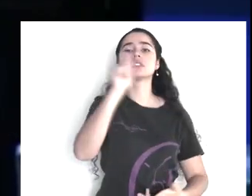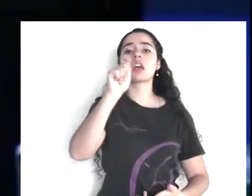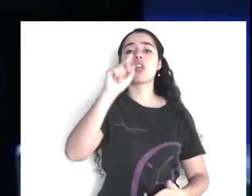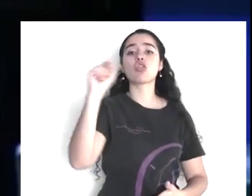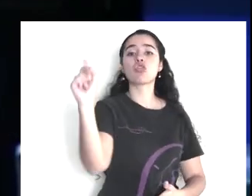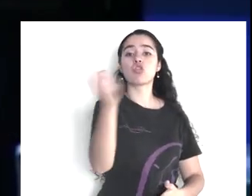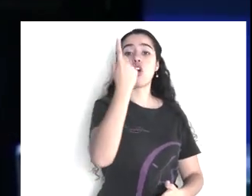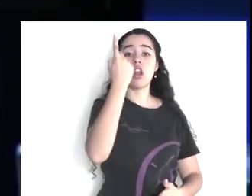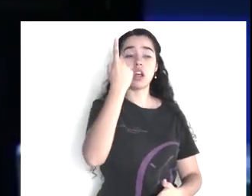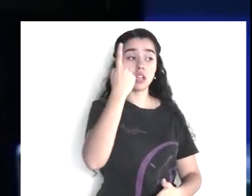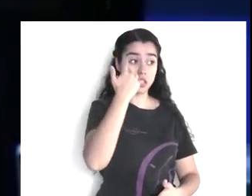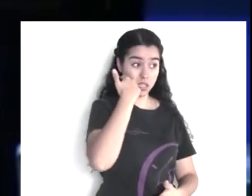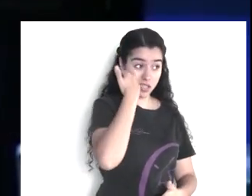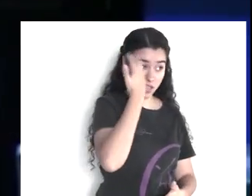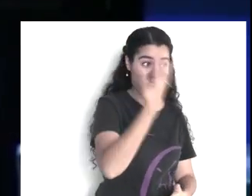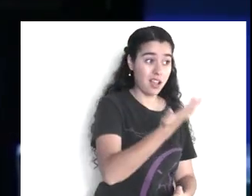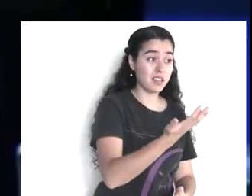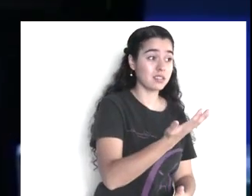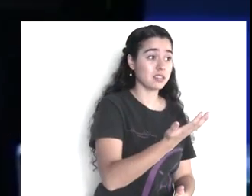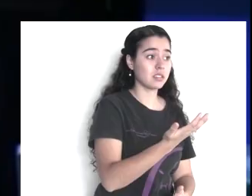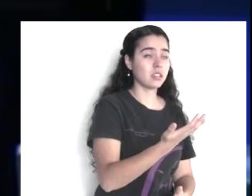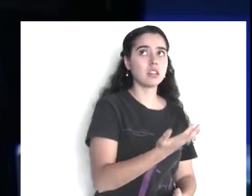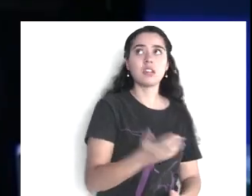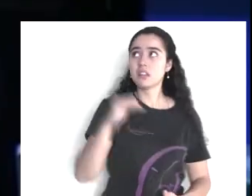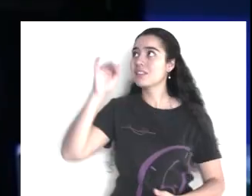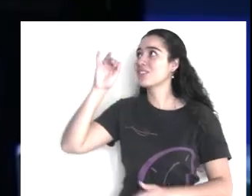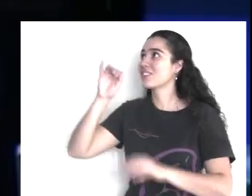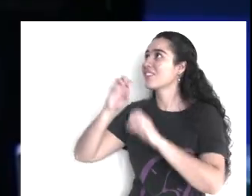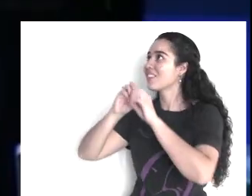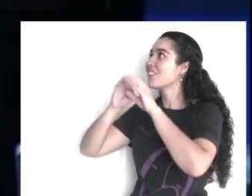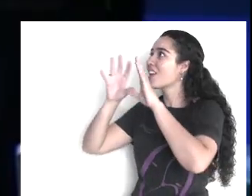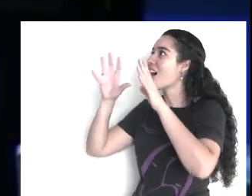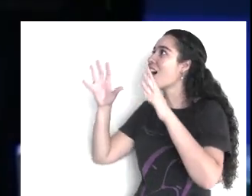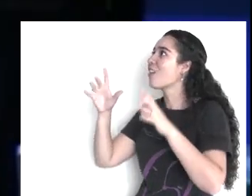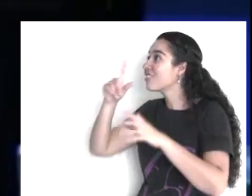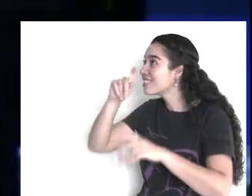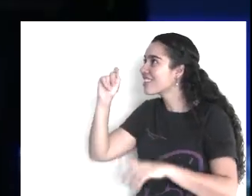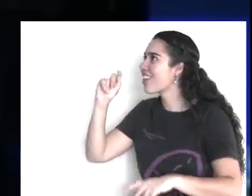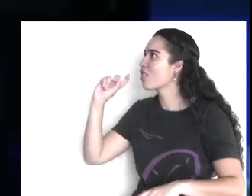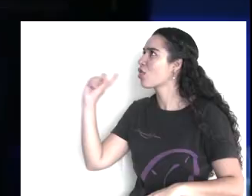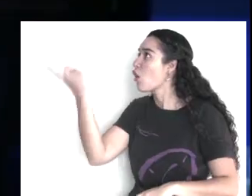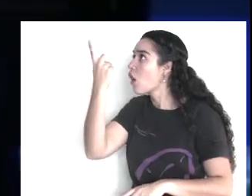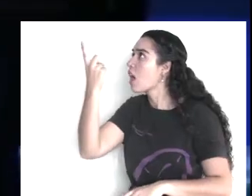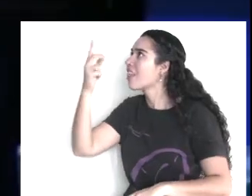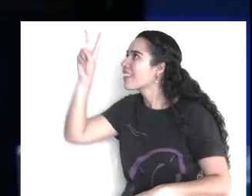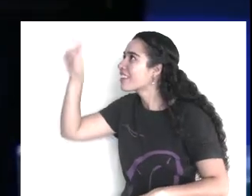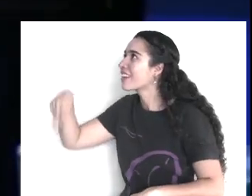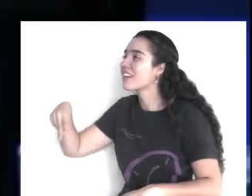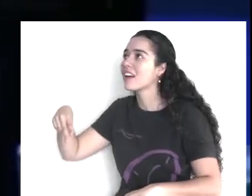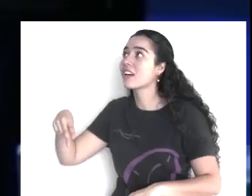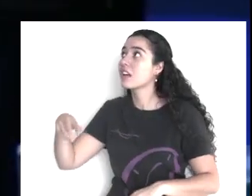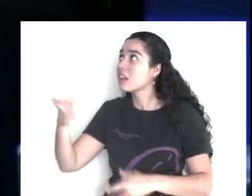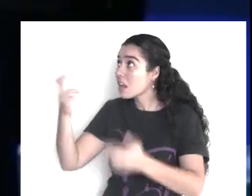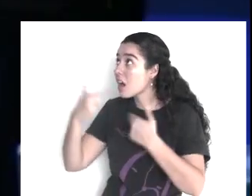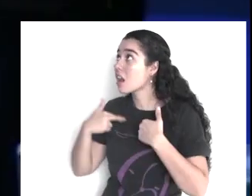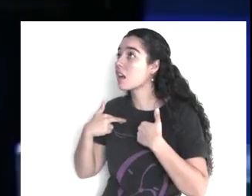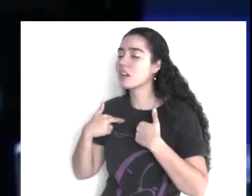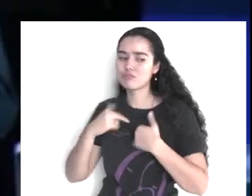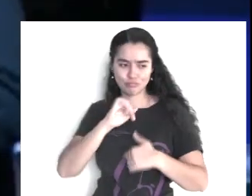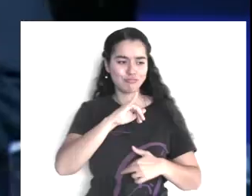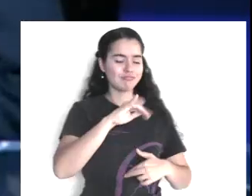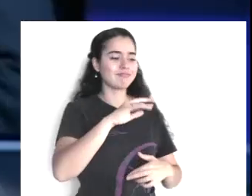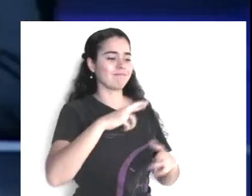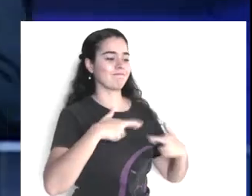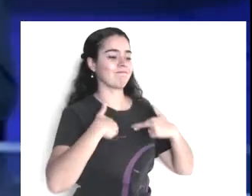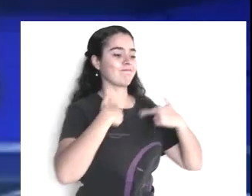lo recibes, dice, claro, por supuesto, dice, toma, te regalo cien dólares, entonces,